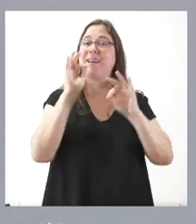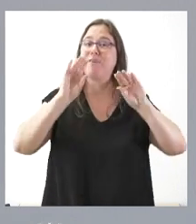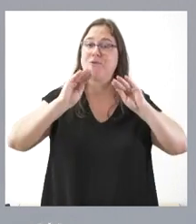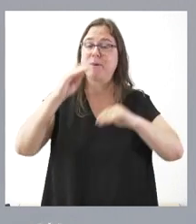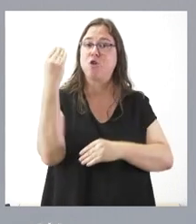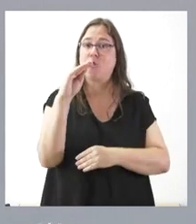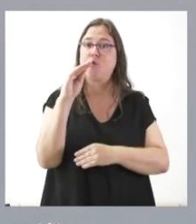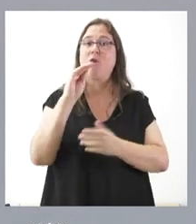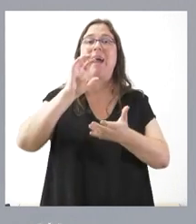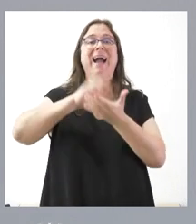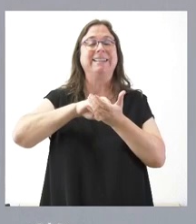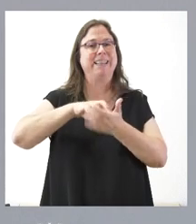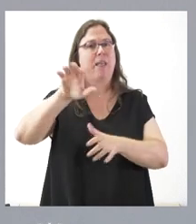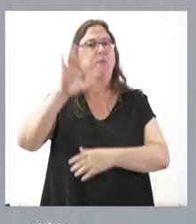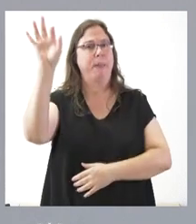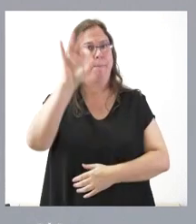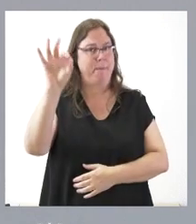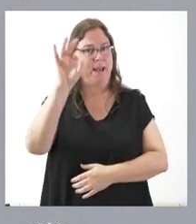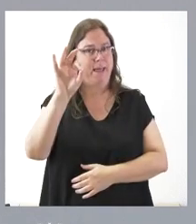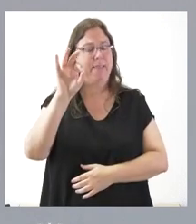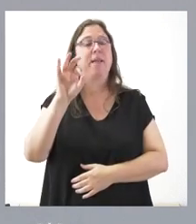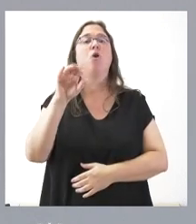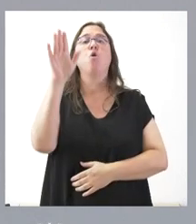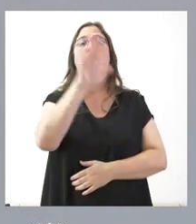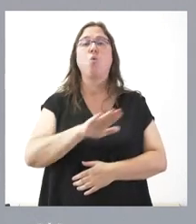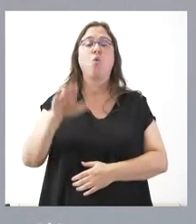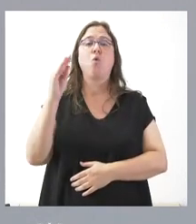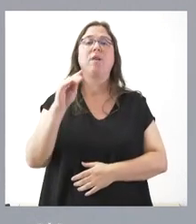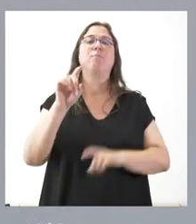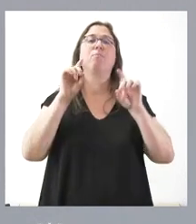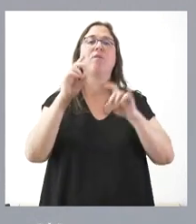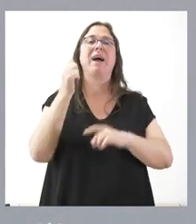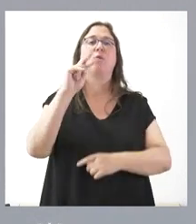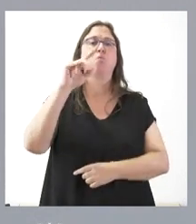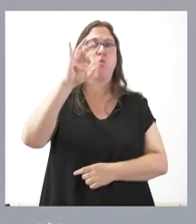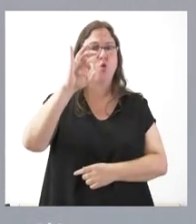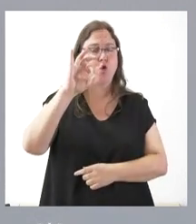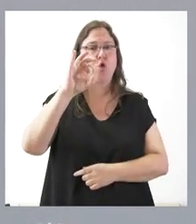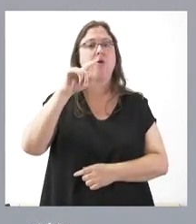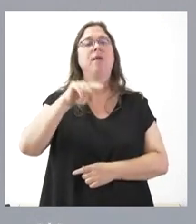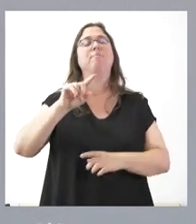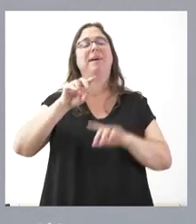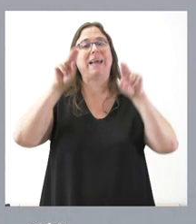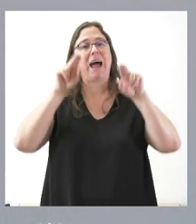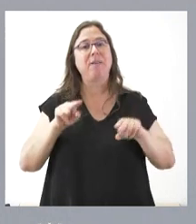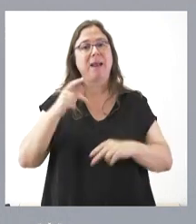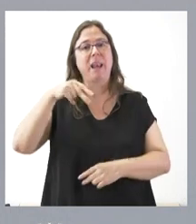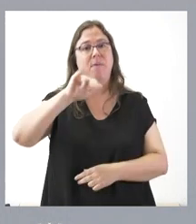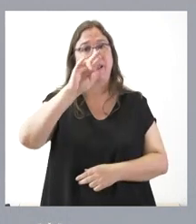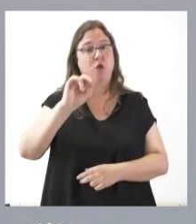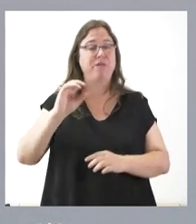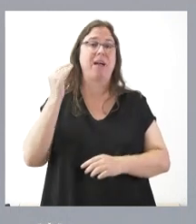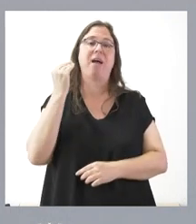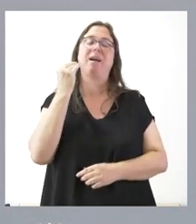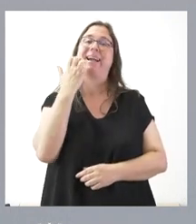juvenil Castilla en Palencia, la residencia juvenil profesor Arturo Duperier y el albergue juvenil Navarredonda de Gredos